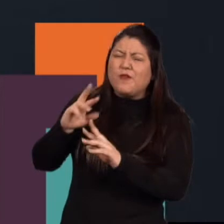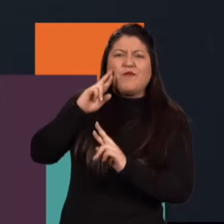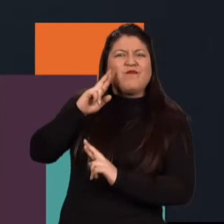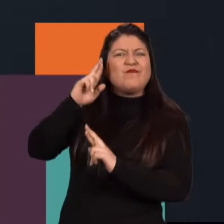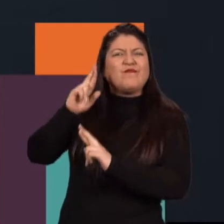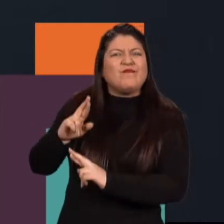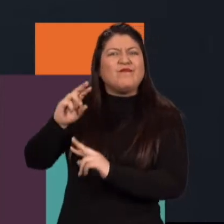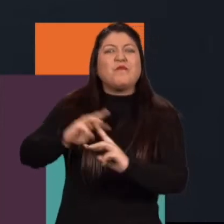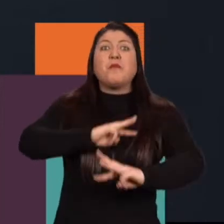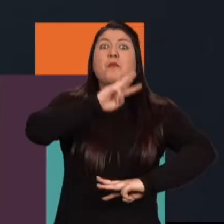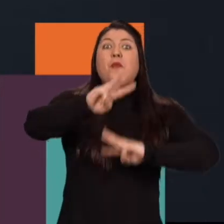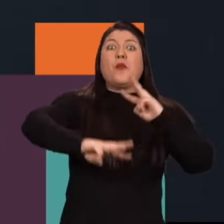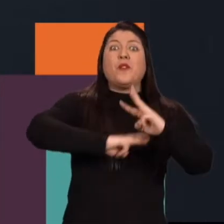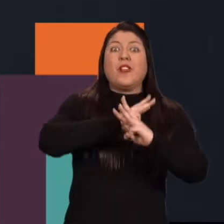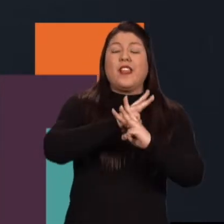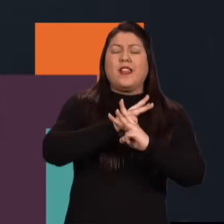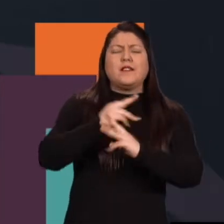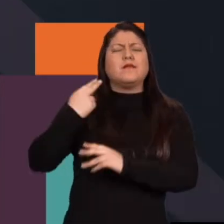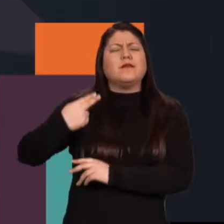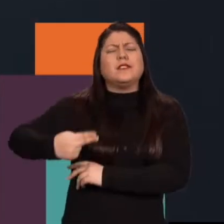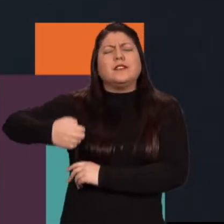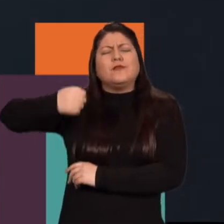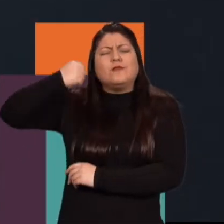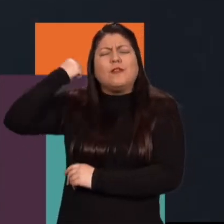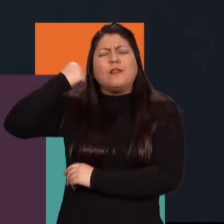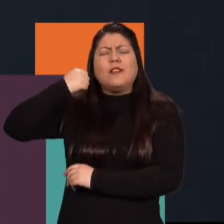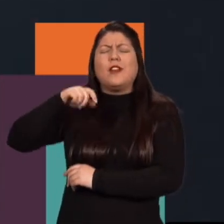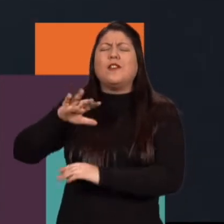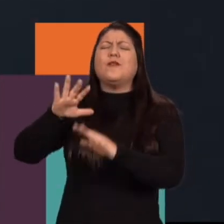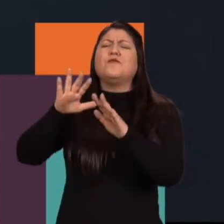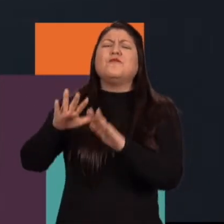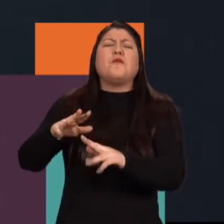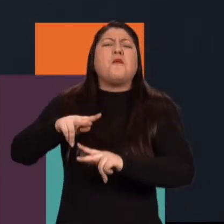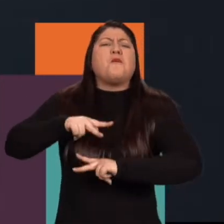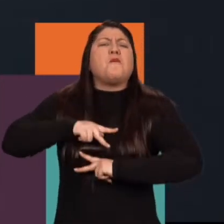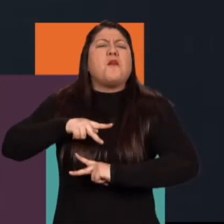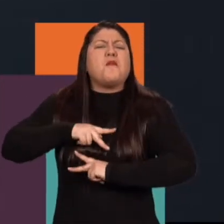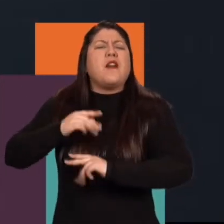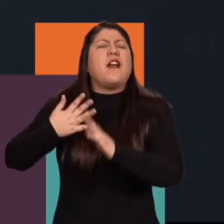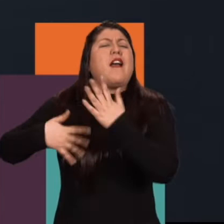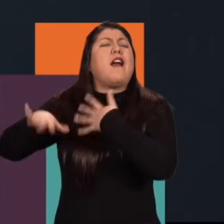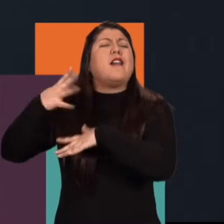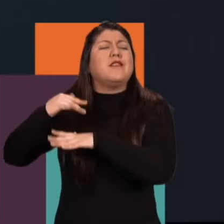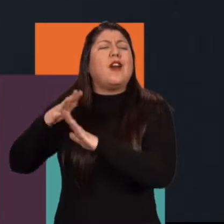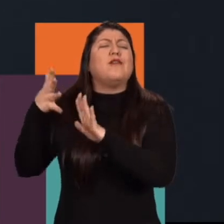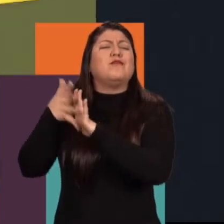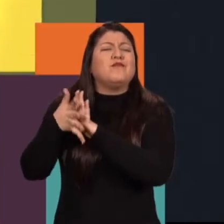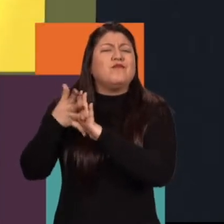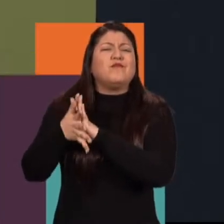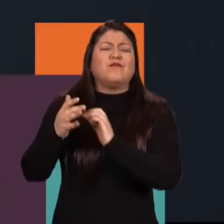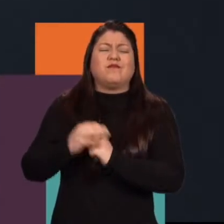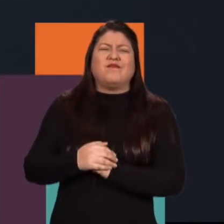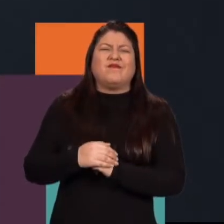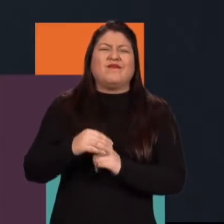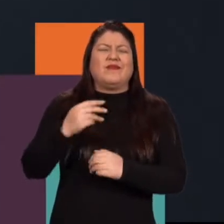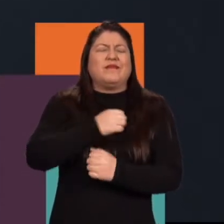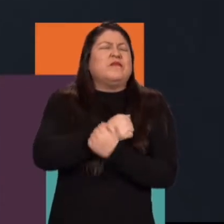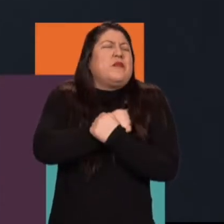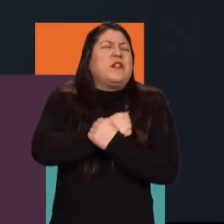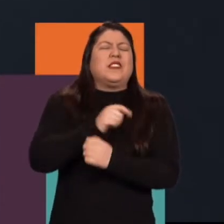caracterizado a nivel mundial con esas historias tan locales que antes se contaban, ¿cierto?